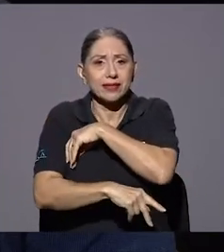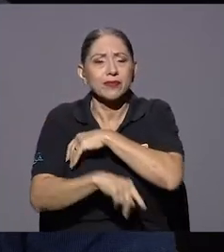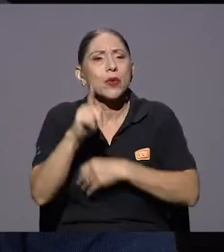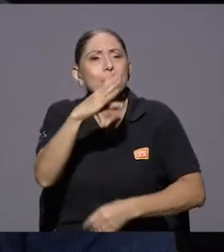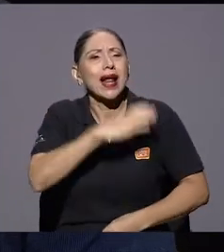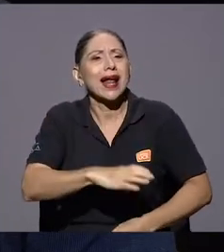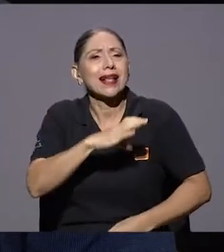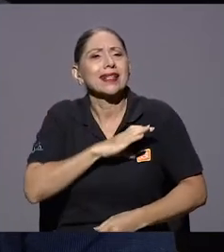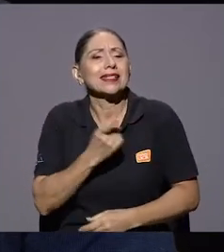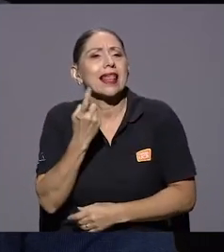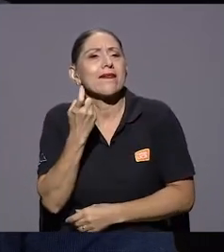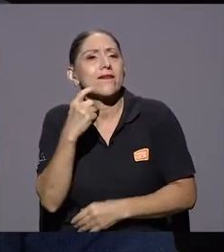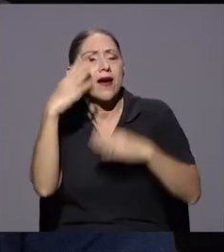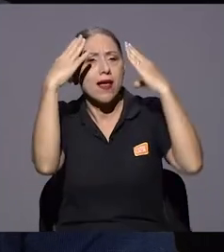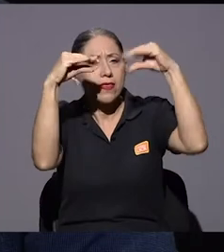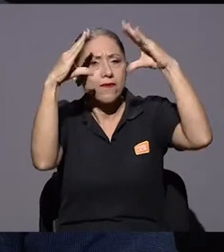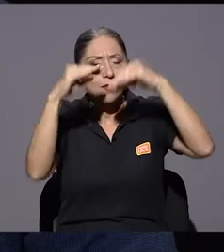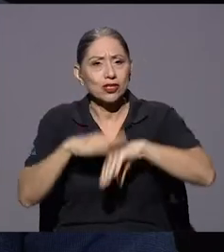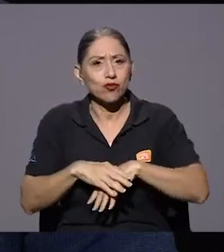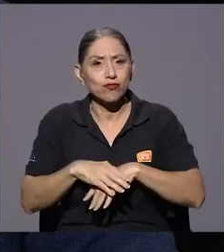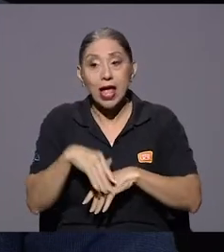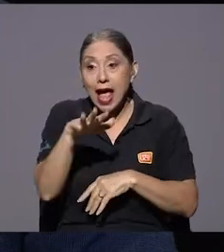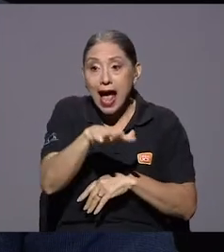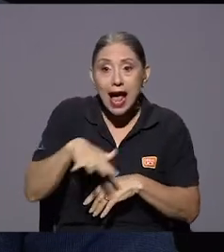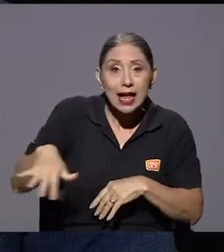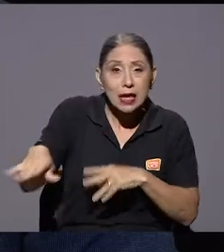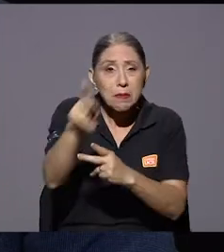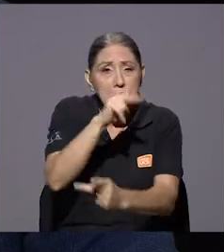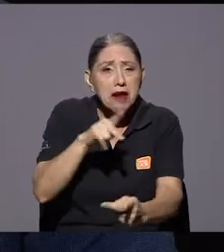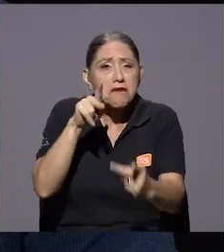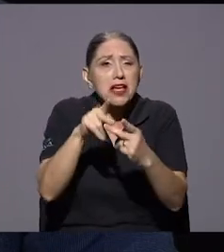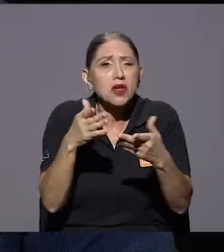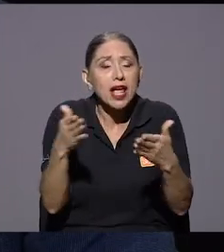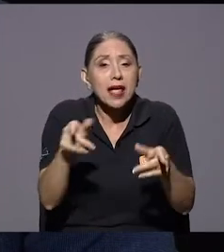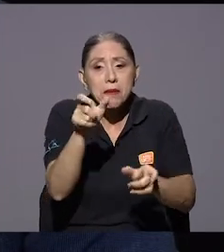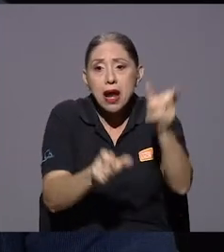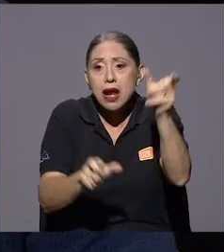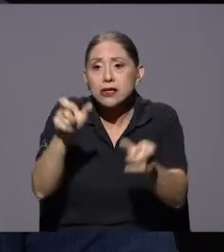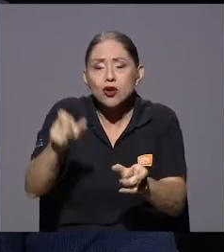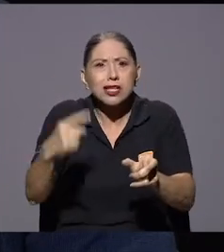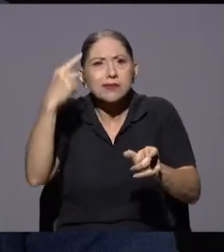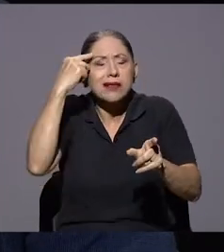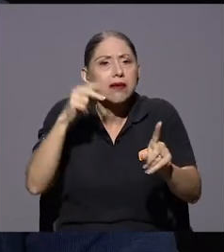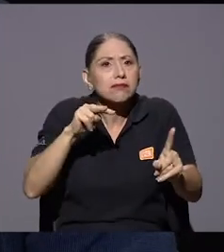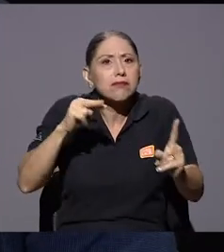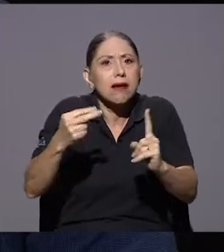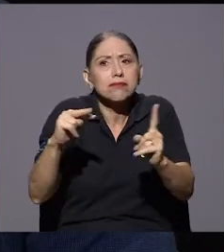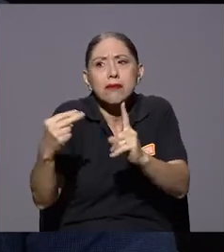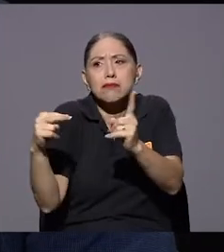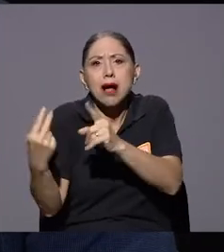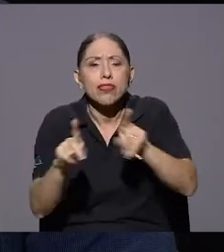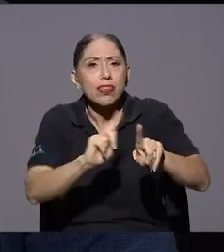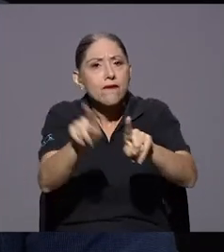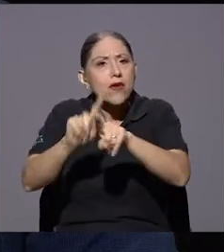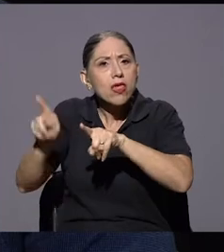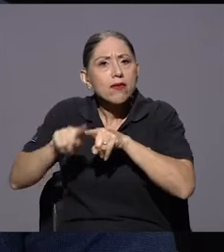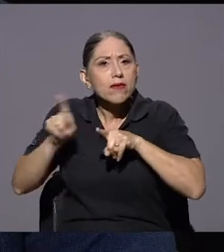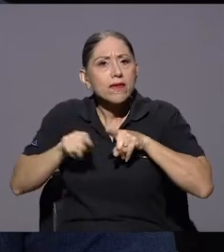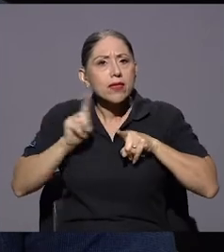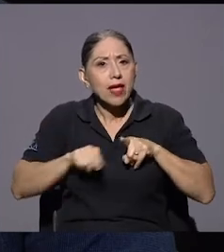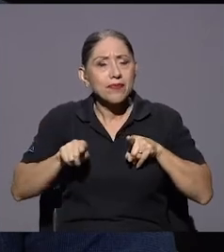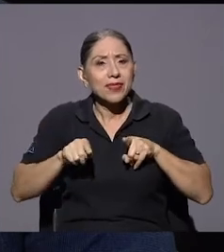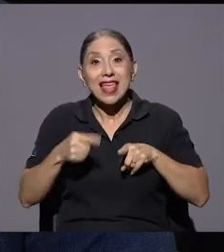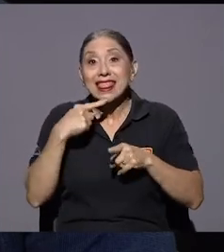de la desinformación es que el ecosistema perfecto para que viva es la polarización o sea, los estudios nos dicen que entre más en los